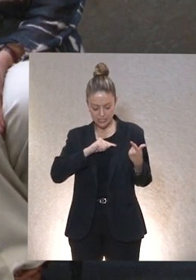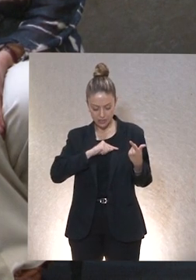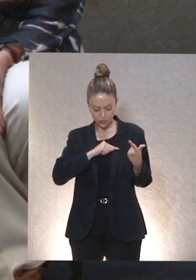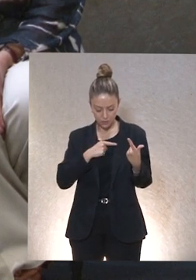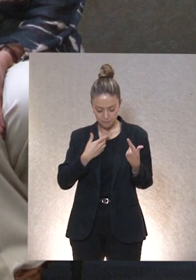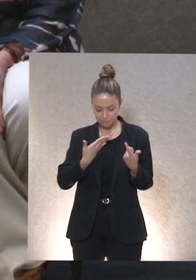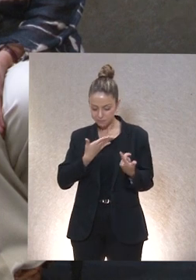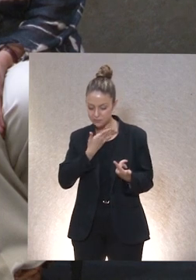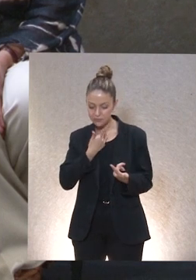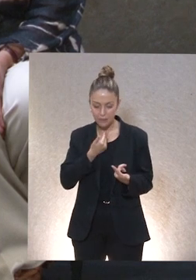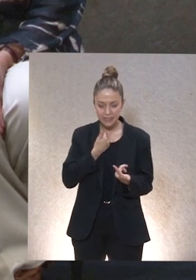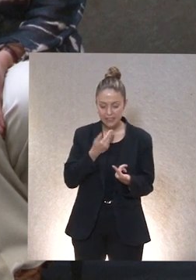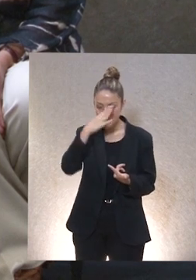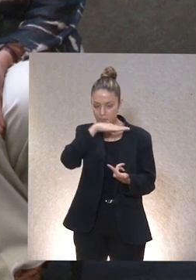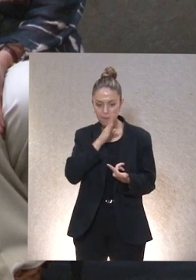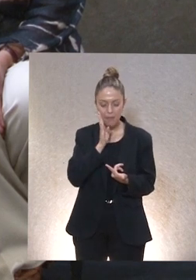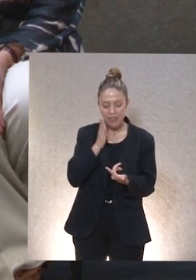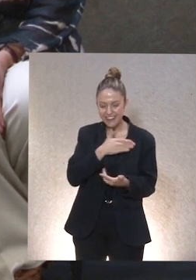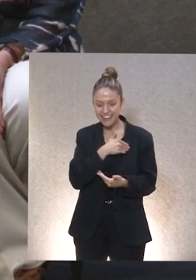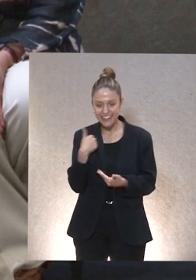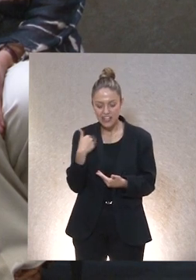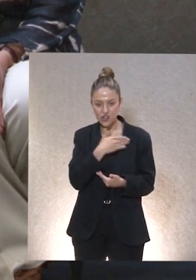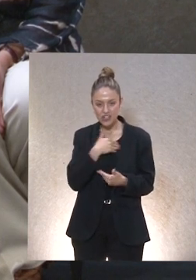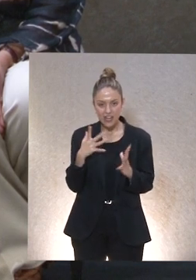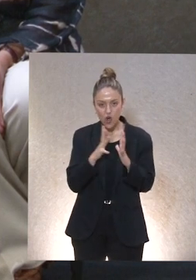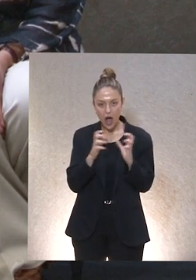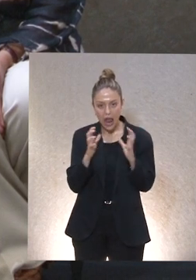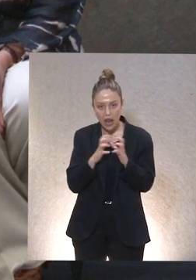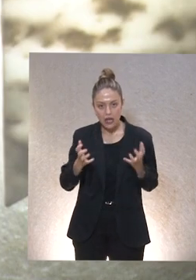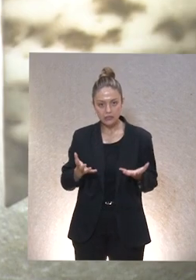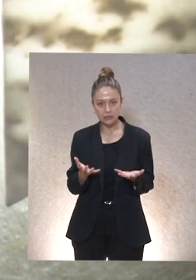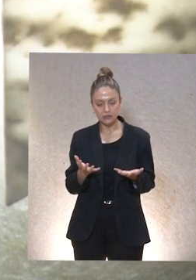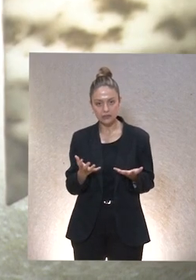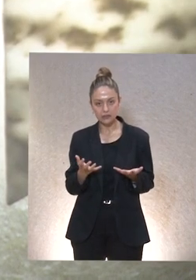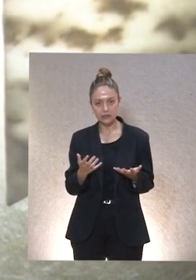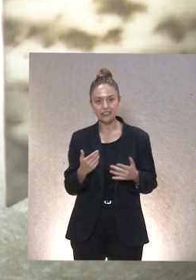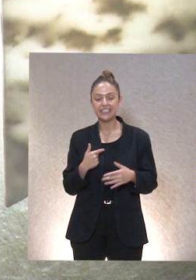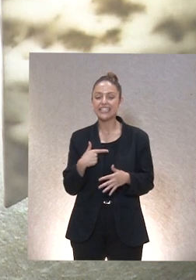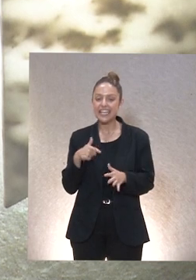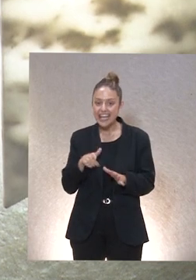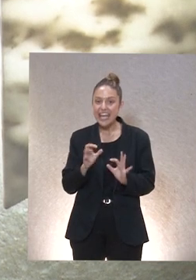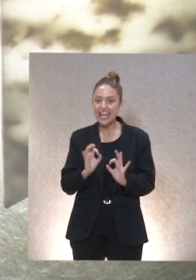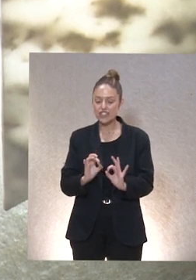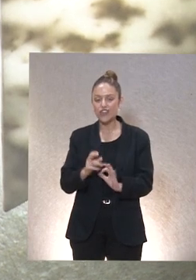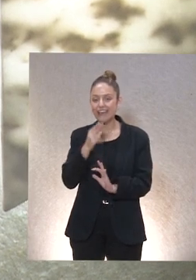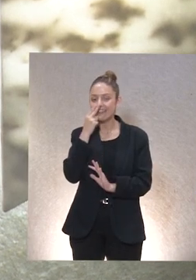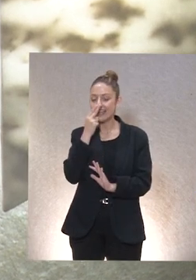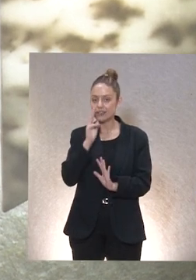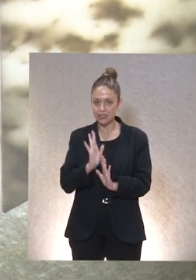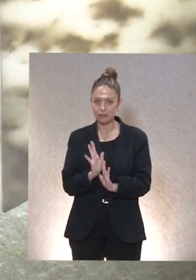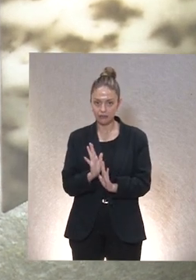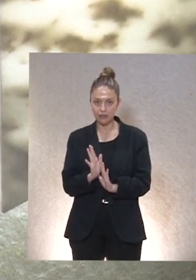llama a ser padre, madre. Siento algo en mí que no soy yo meramente. Y entonces, eso es muy interesante,